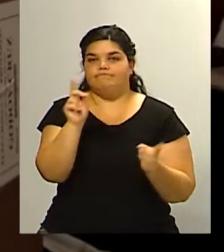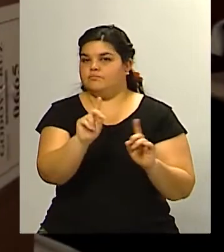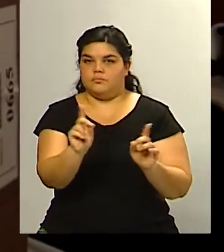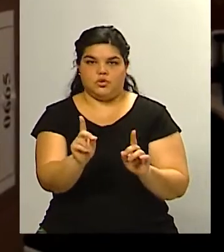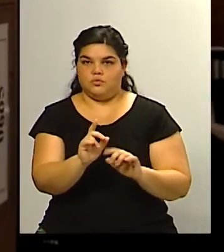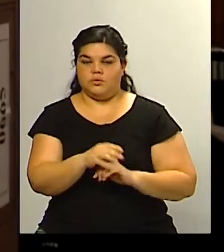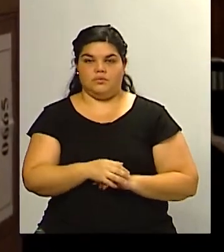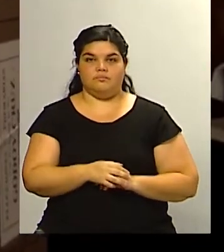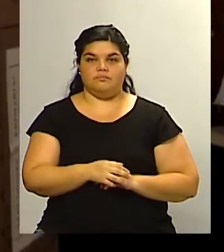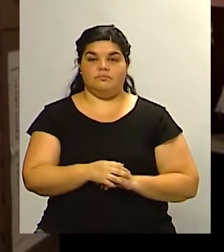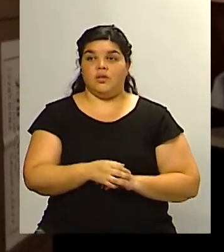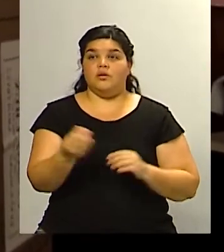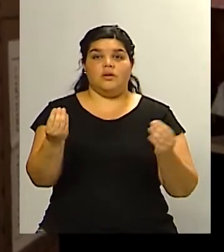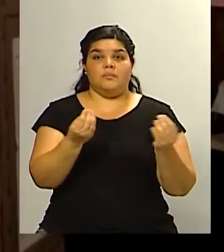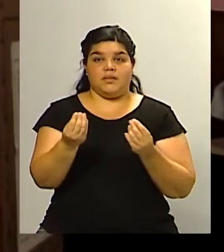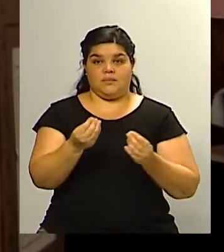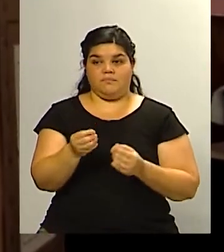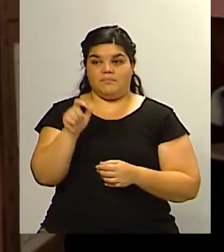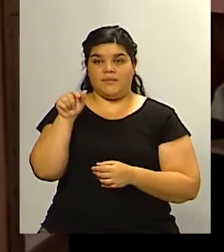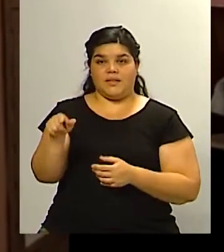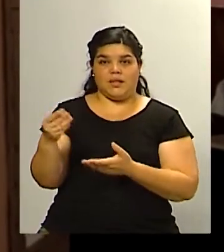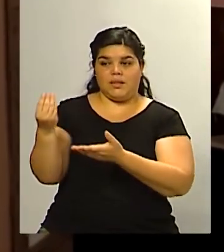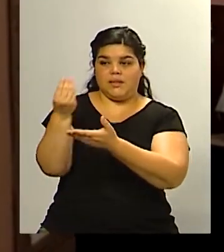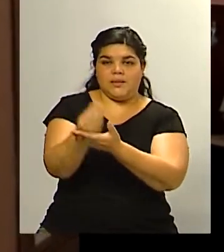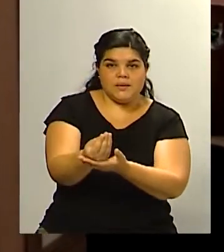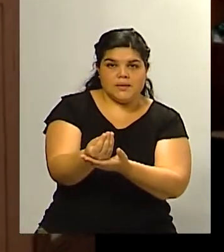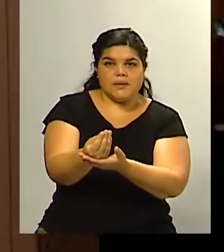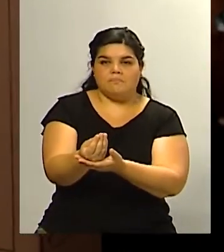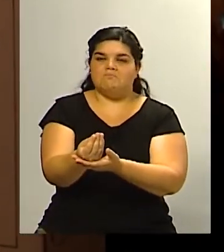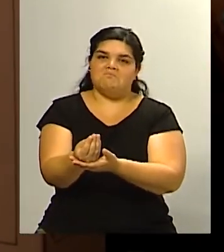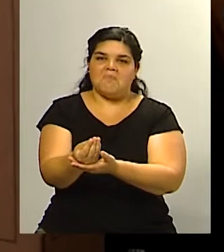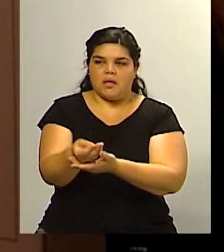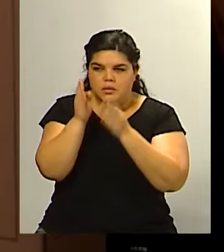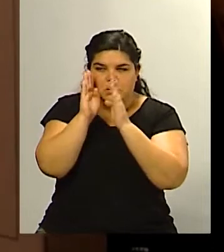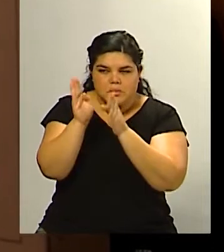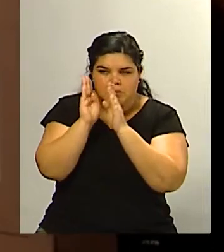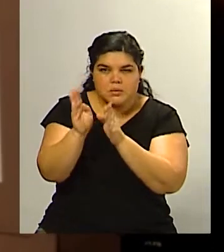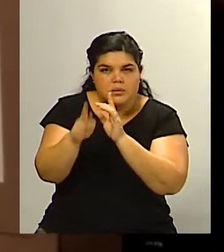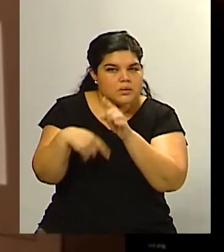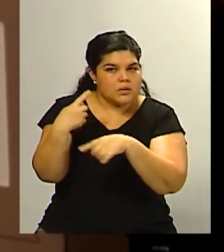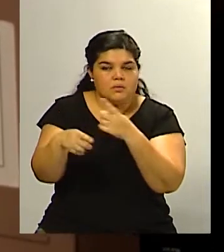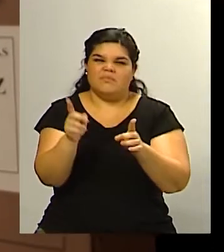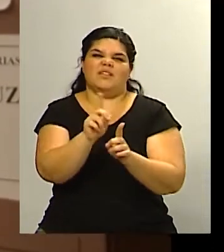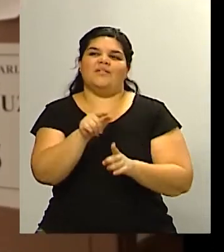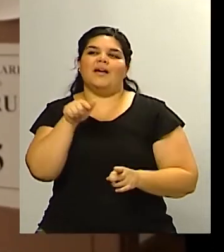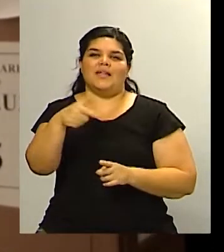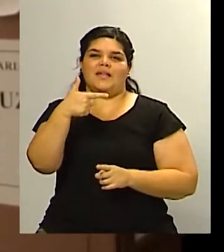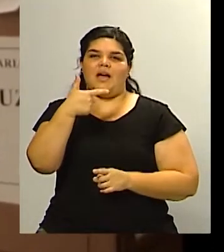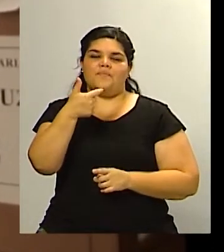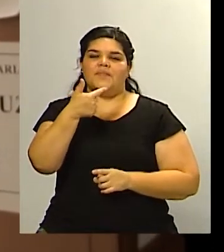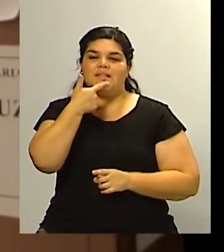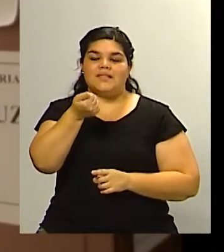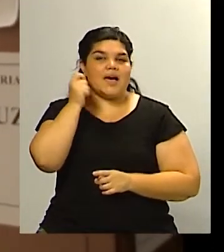la gente no la tiene en su imaginario colectivo sigue a Nabel que ya ha tenido una elección anterior